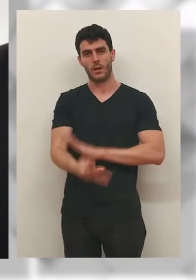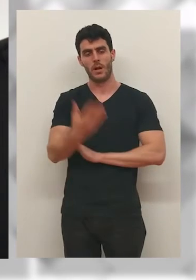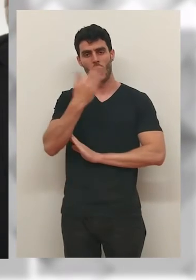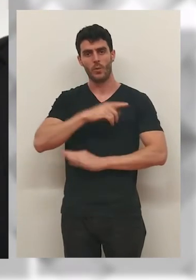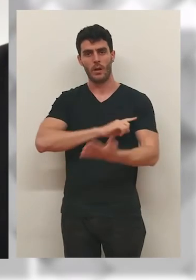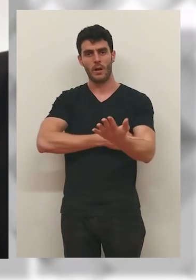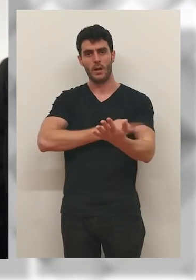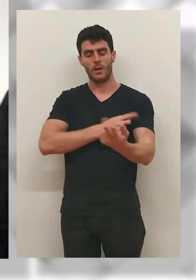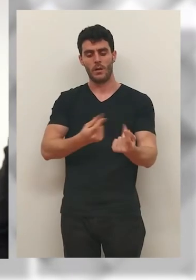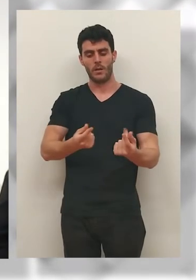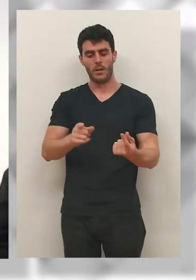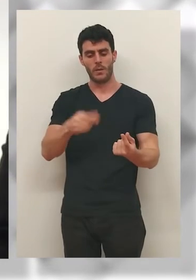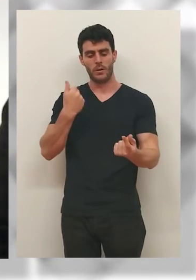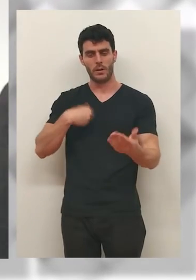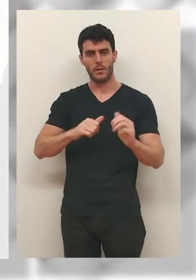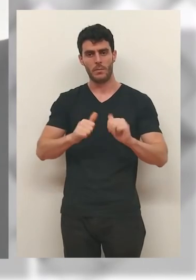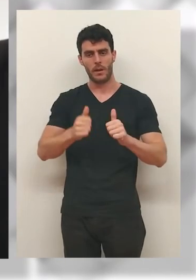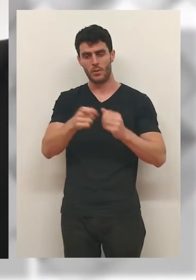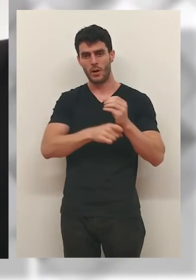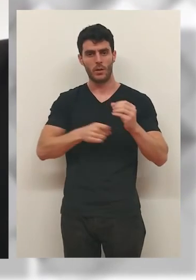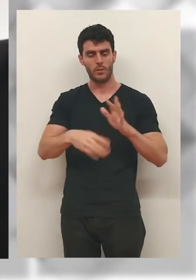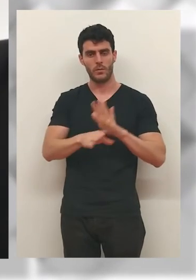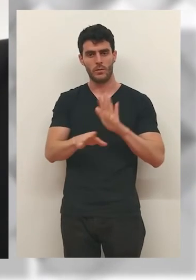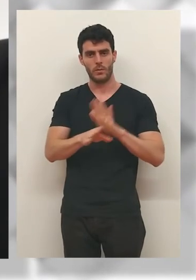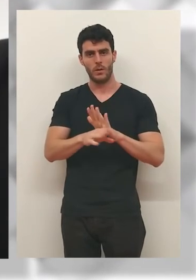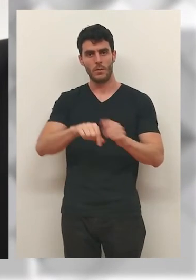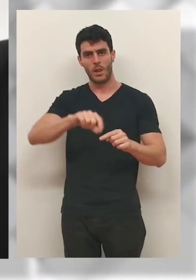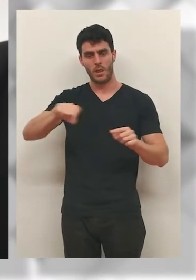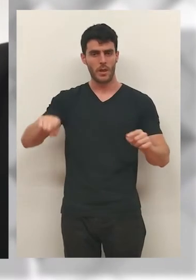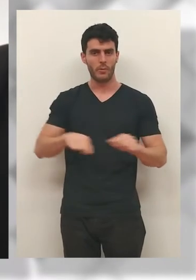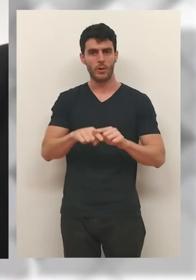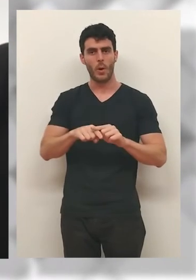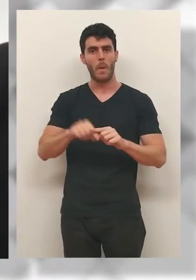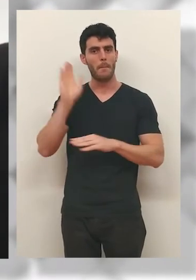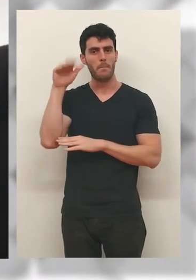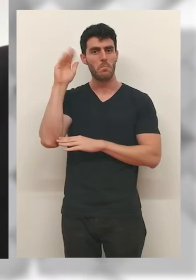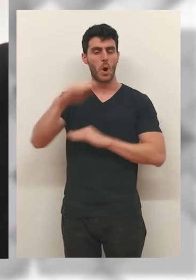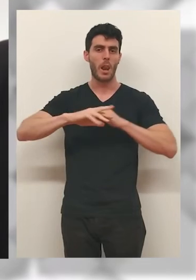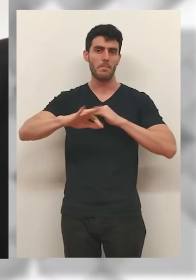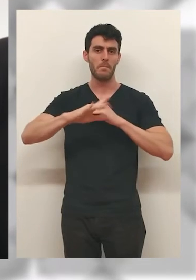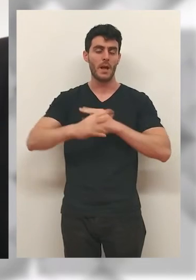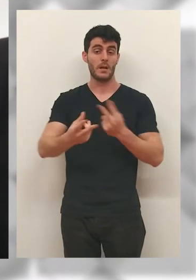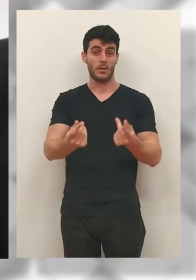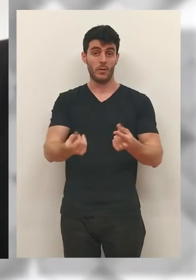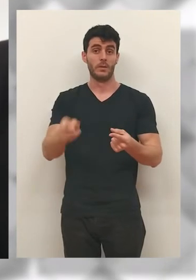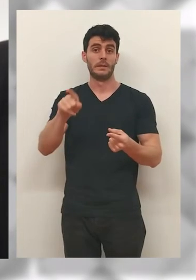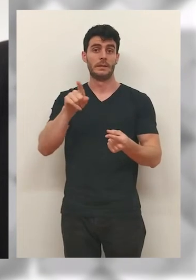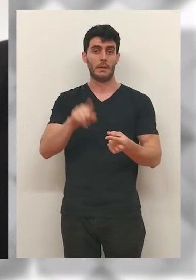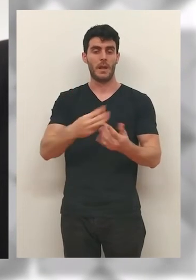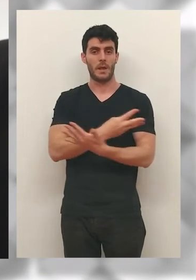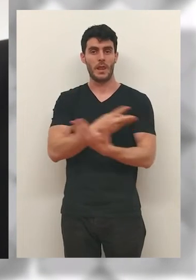que se ha creado, la escuela de Logroño Deporte. Después ya nos metemos en el mes de agosto, continuamos con el circuito voleibol a Logroño,